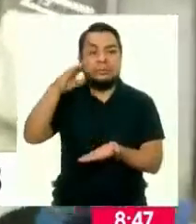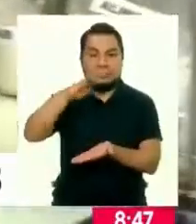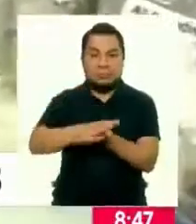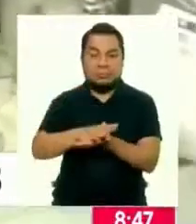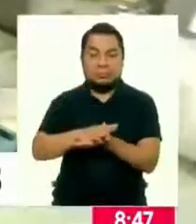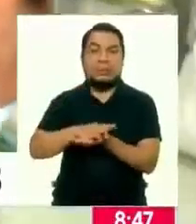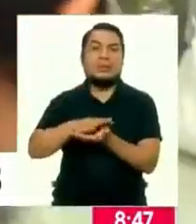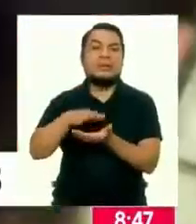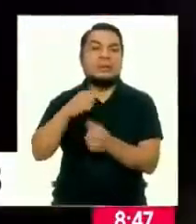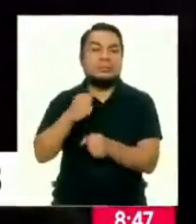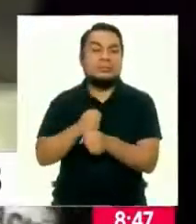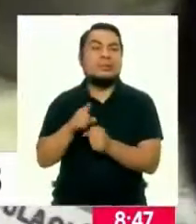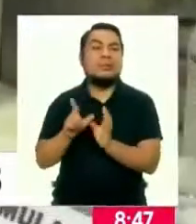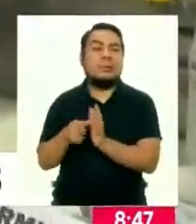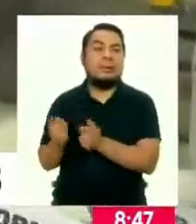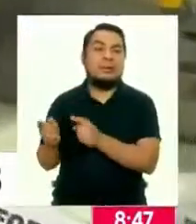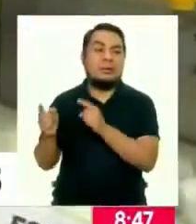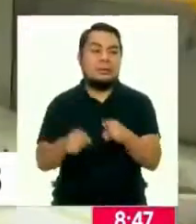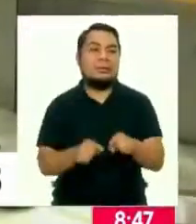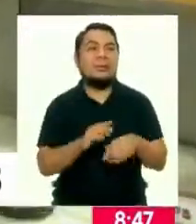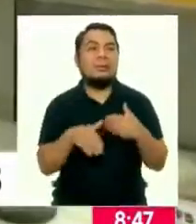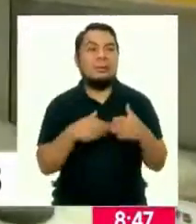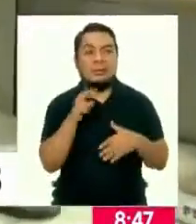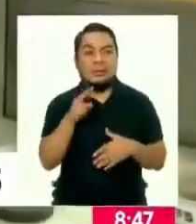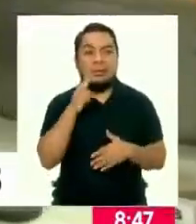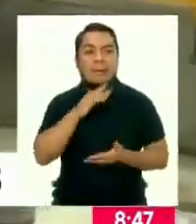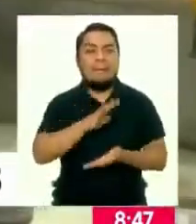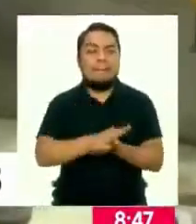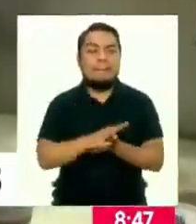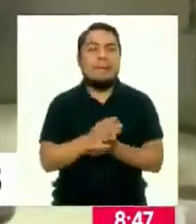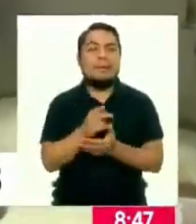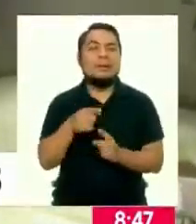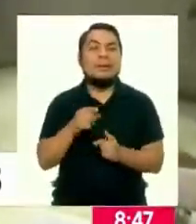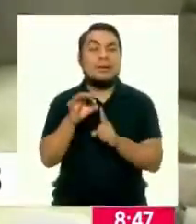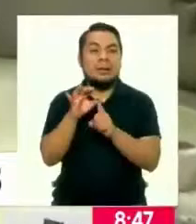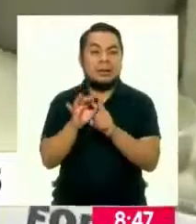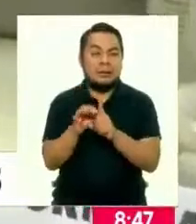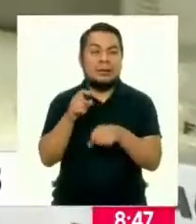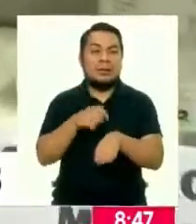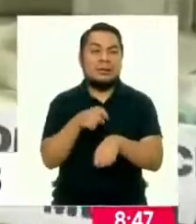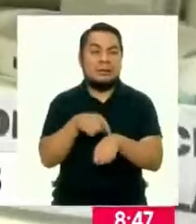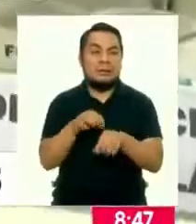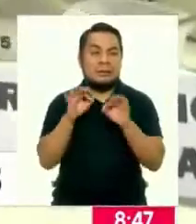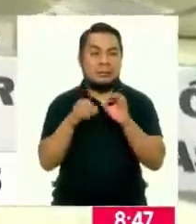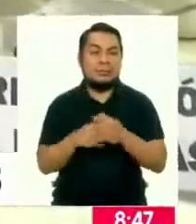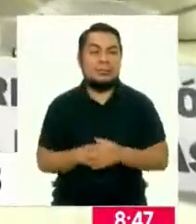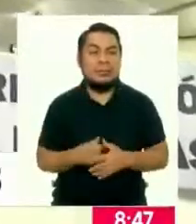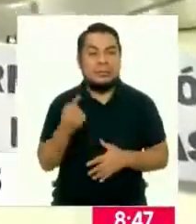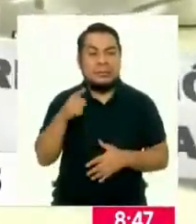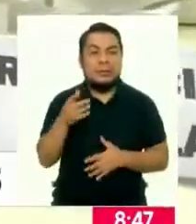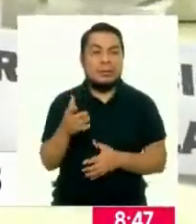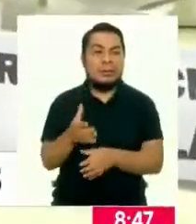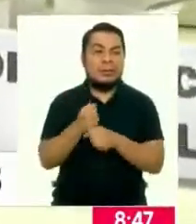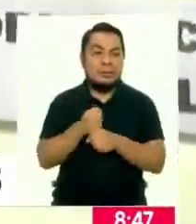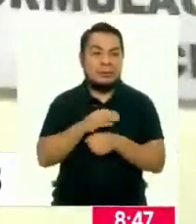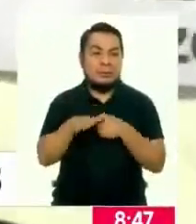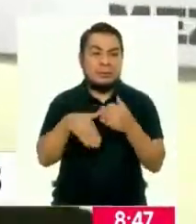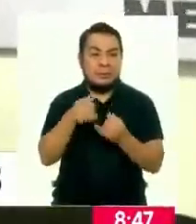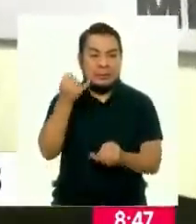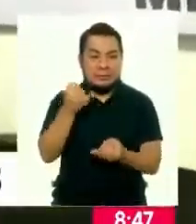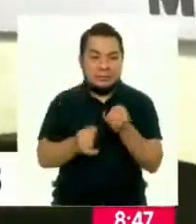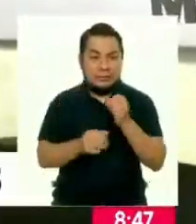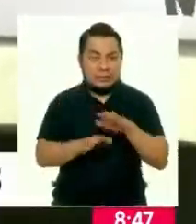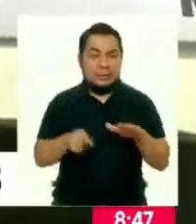son condiciones de termoprensado como de presión, de temperatura y de tiempo definidas para obtener finalmente